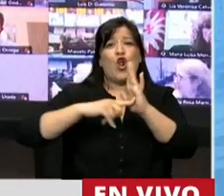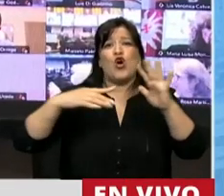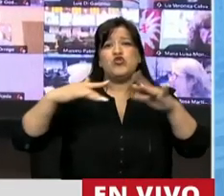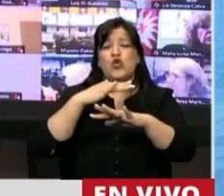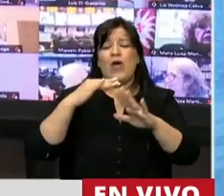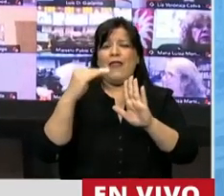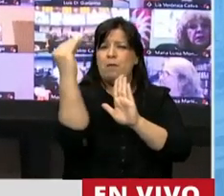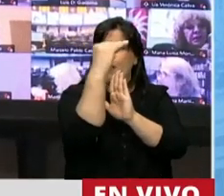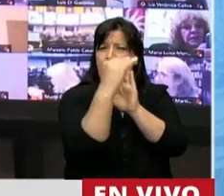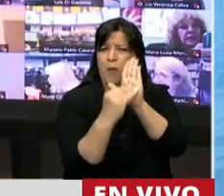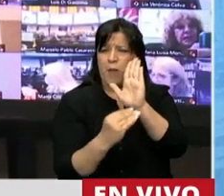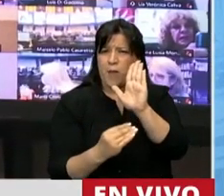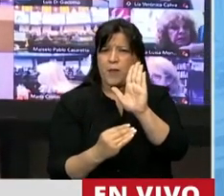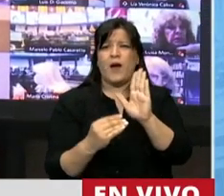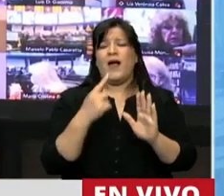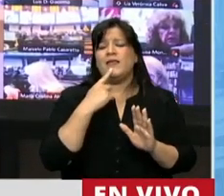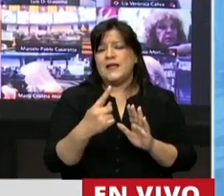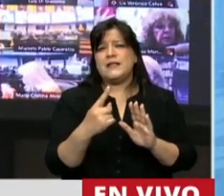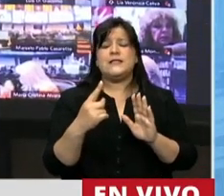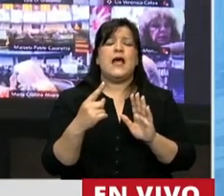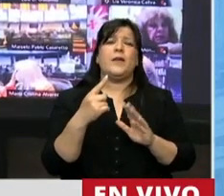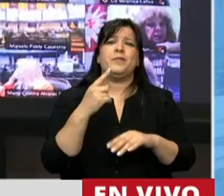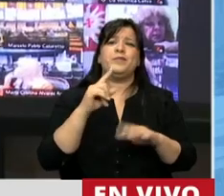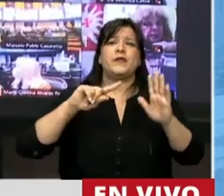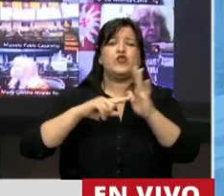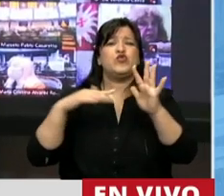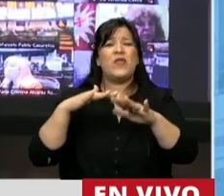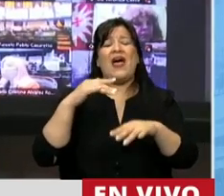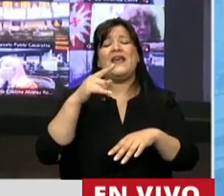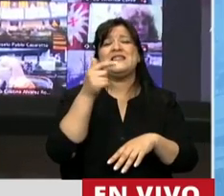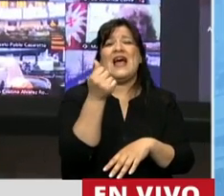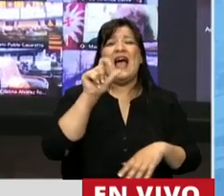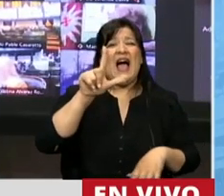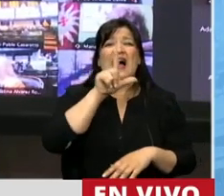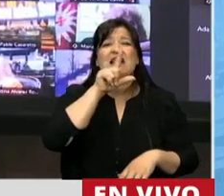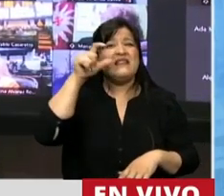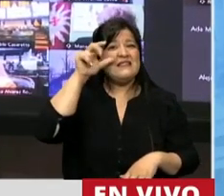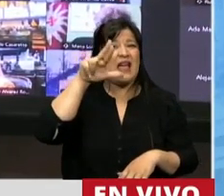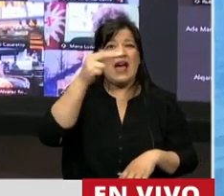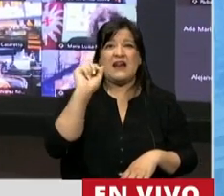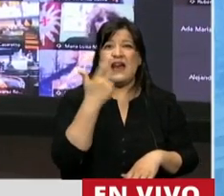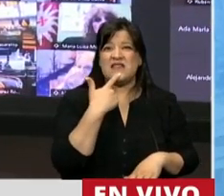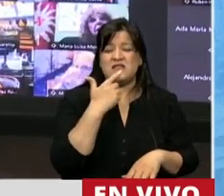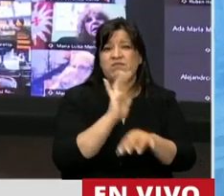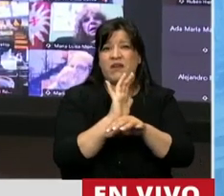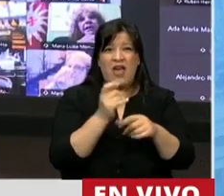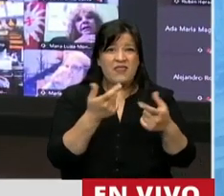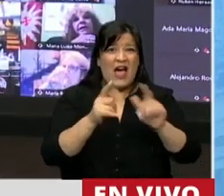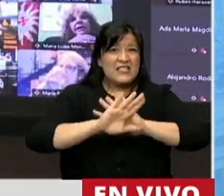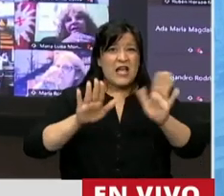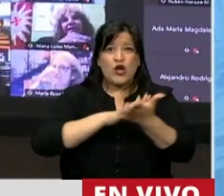y ancho del país con el mote o con el calificativo de alternas, seguramente no vamos a estar resolviendo el